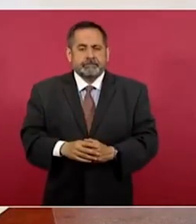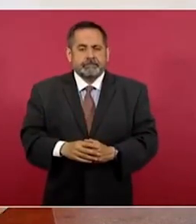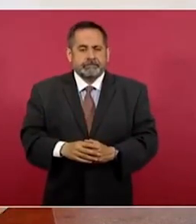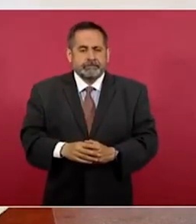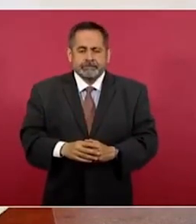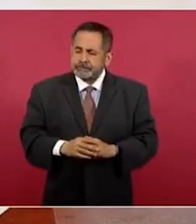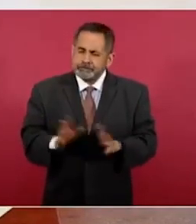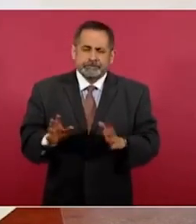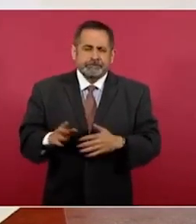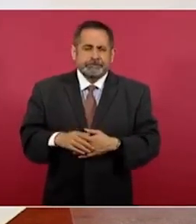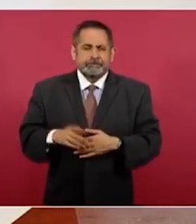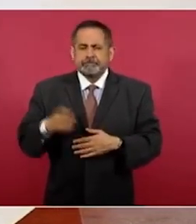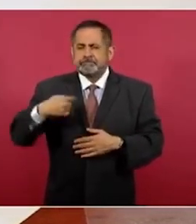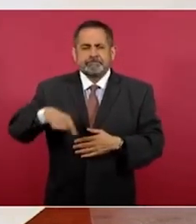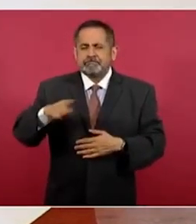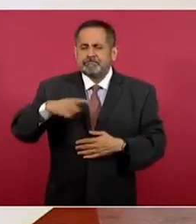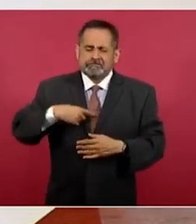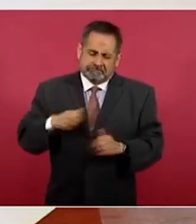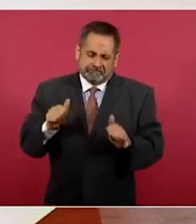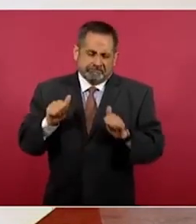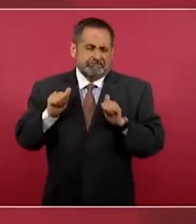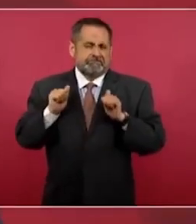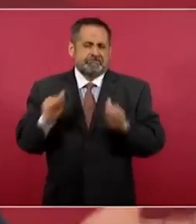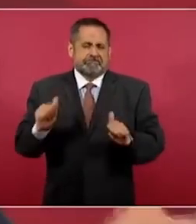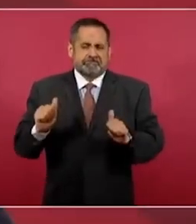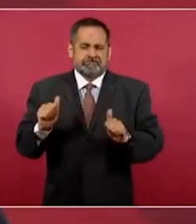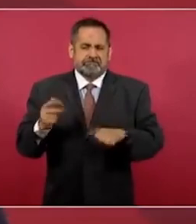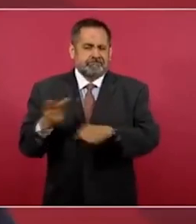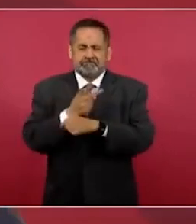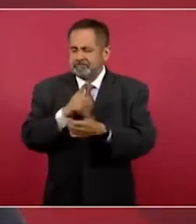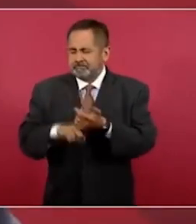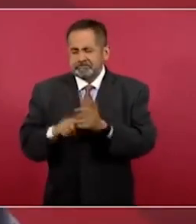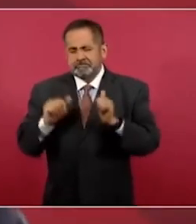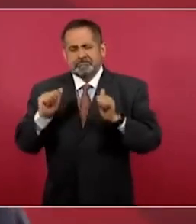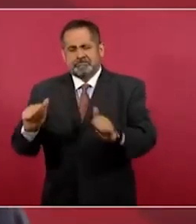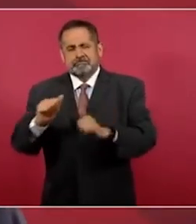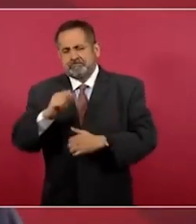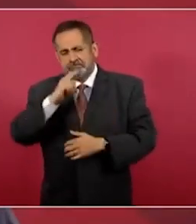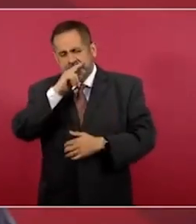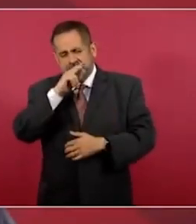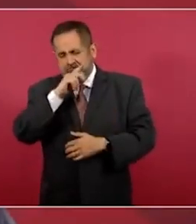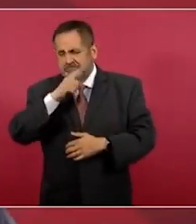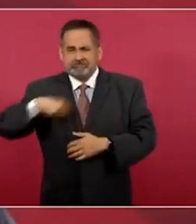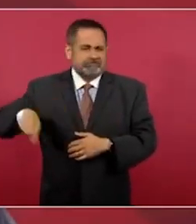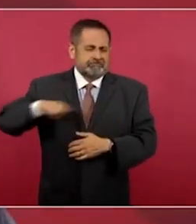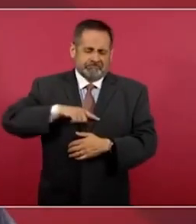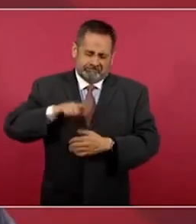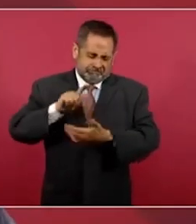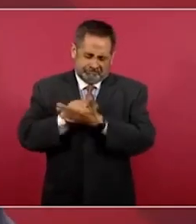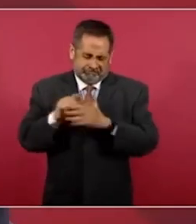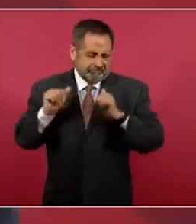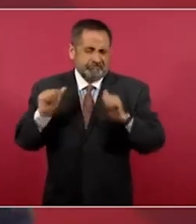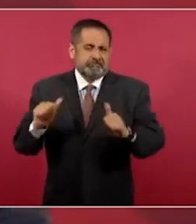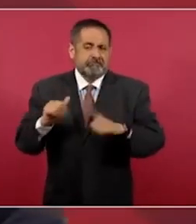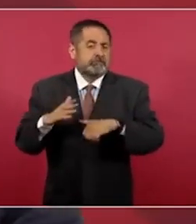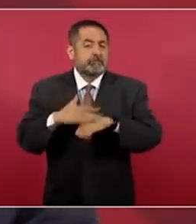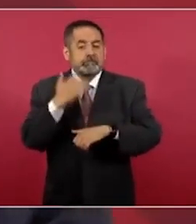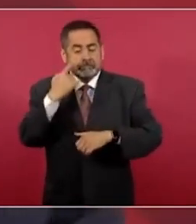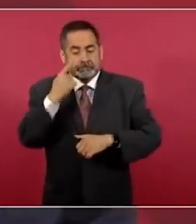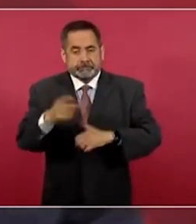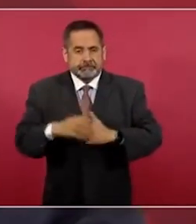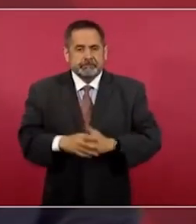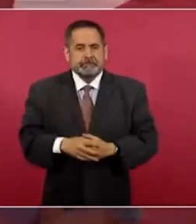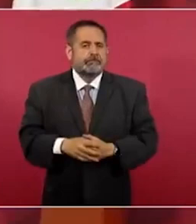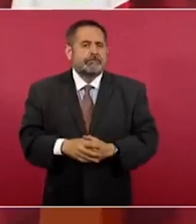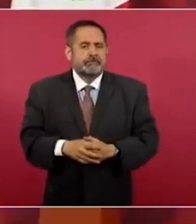Pues que ya nos protegimos en lo fundamental, porque, repito, ya